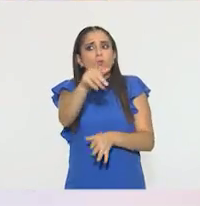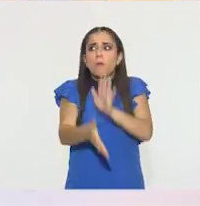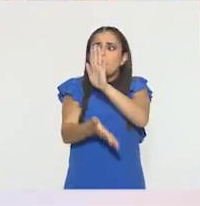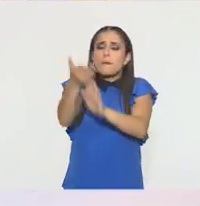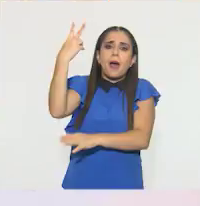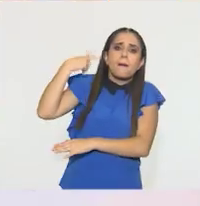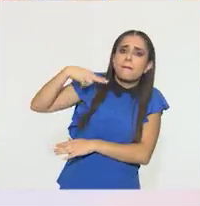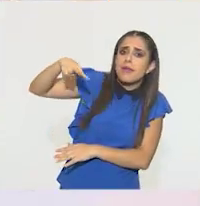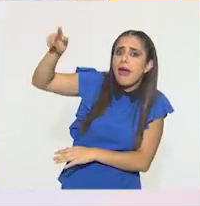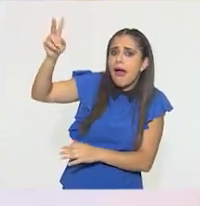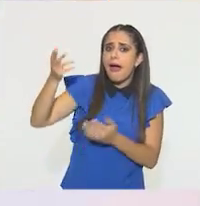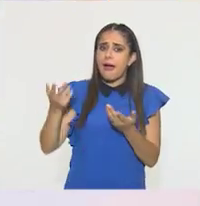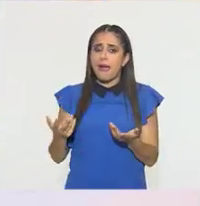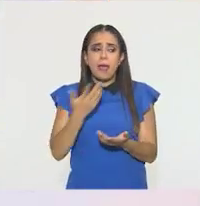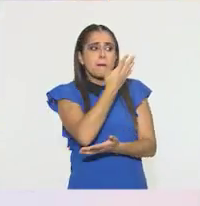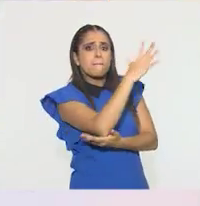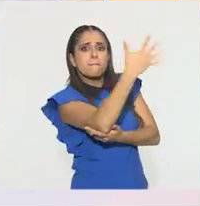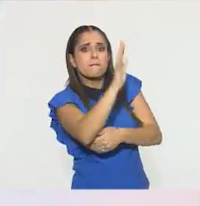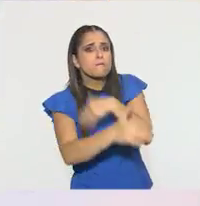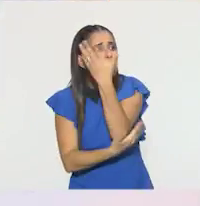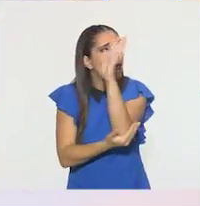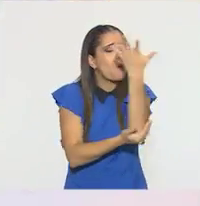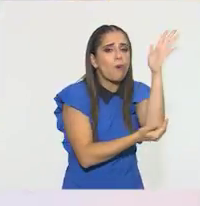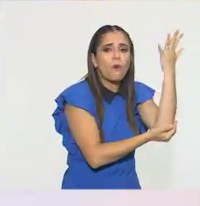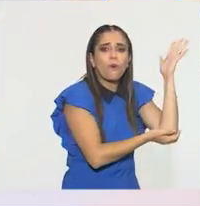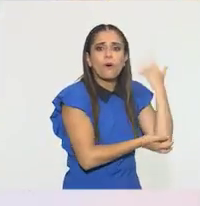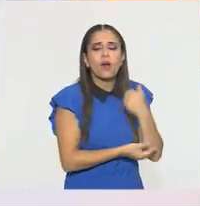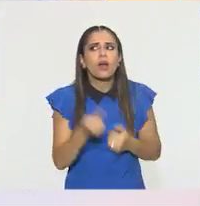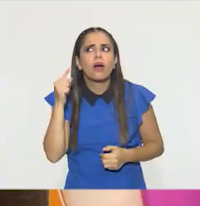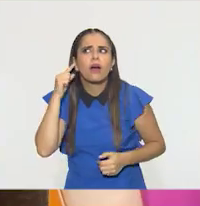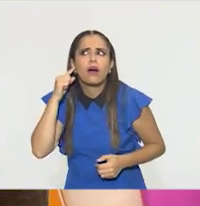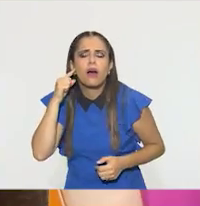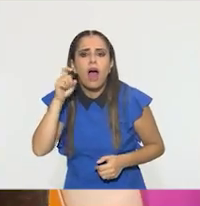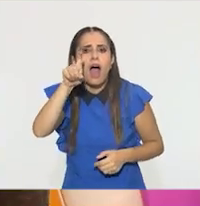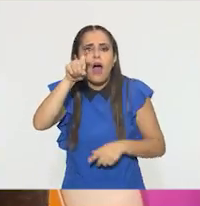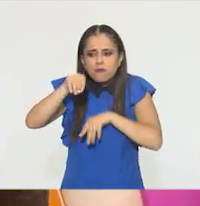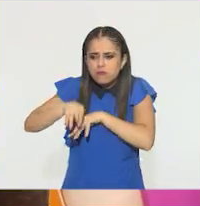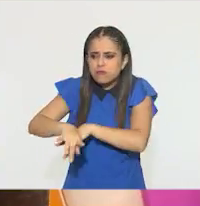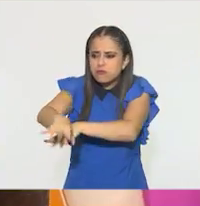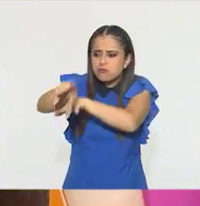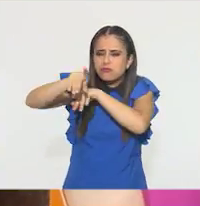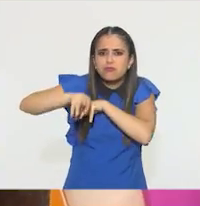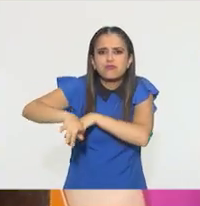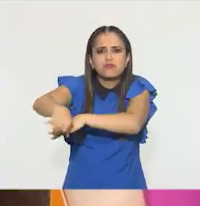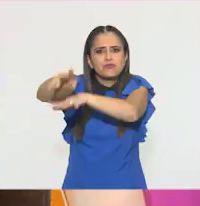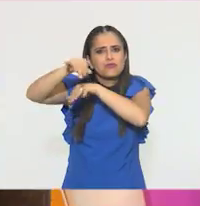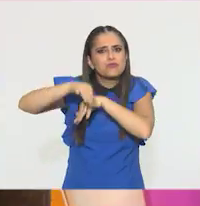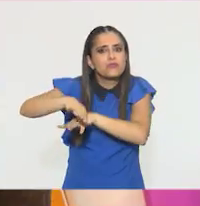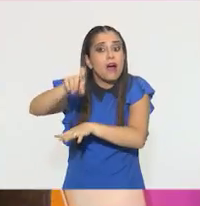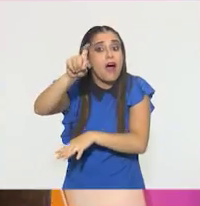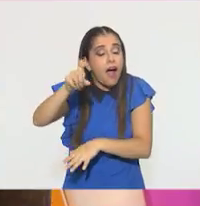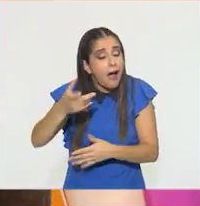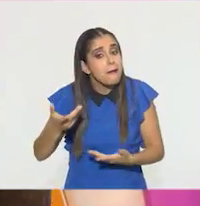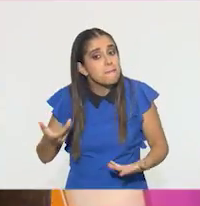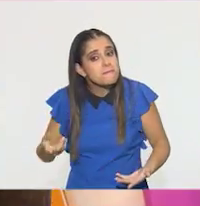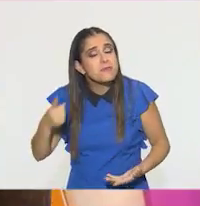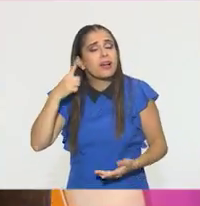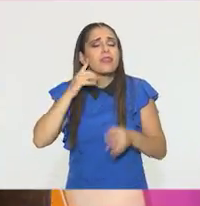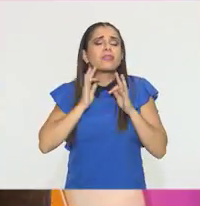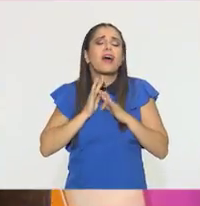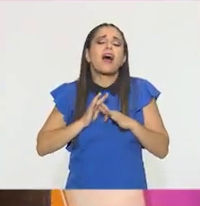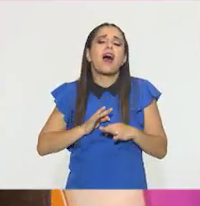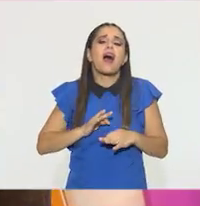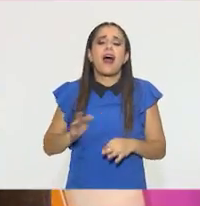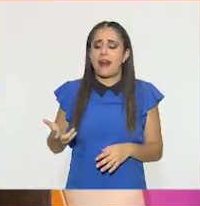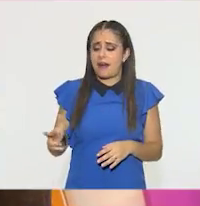Cuando vas al bosque y se escucha a lo lejos como agua. ¿Qué escuchas, María? Eso es lo más tranquilizante que hay. Cómo va el